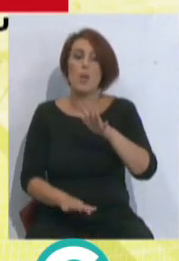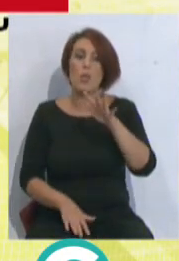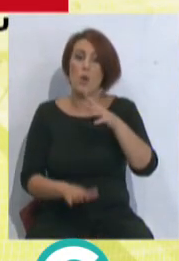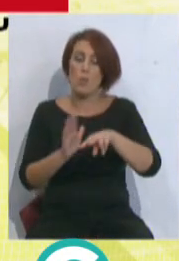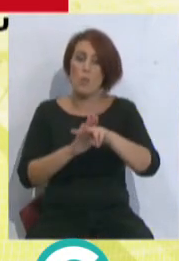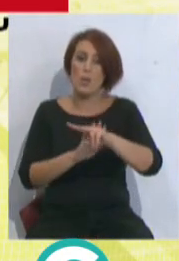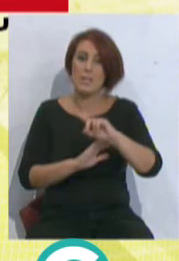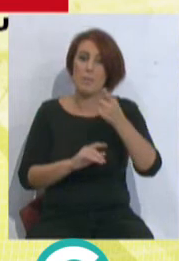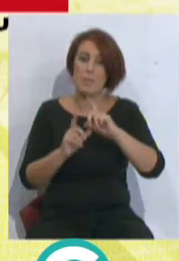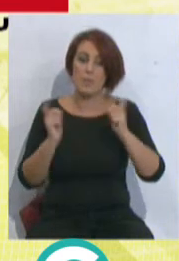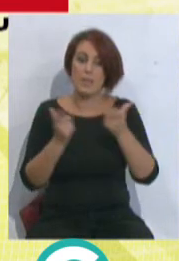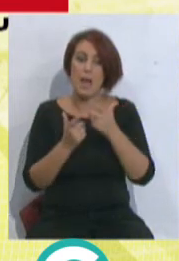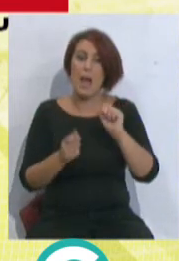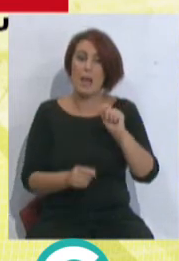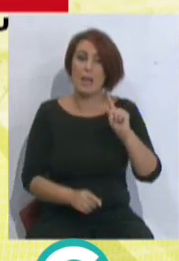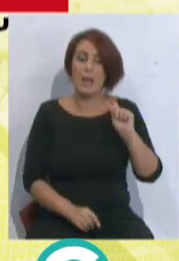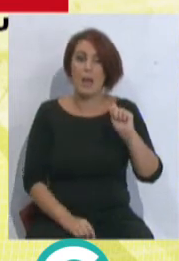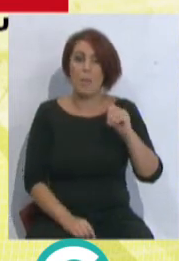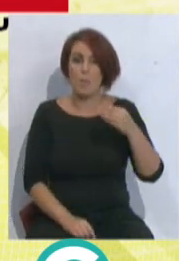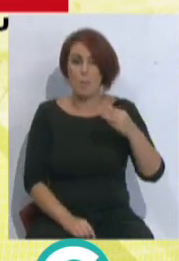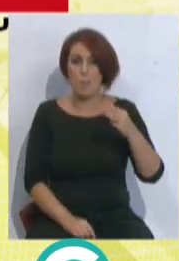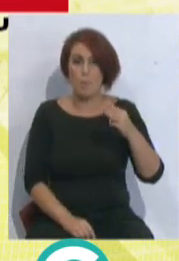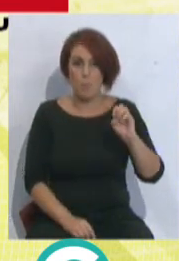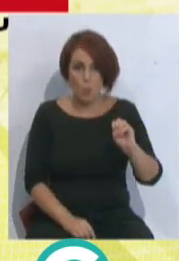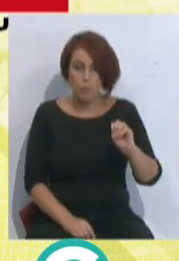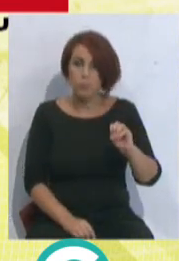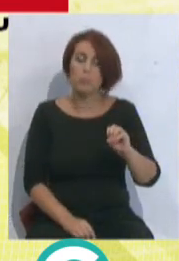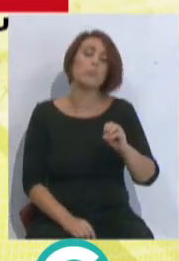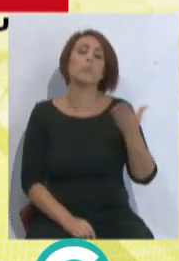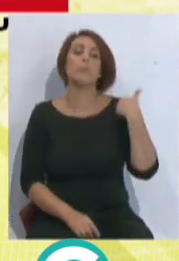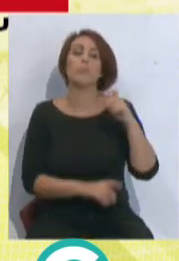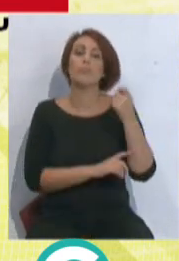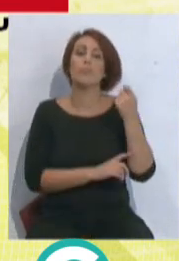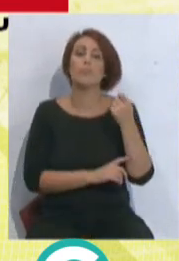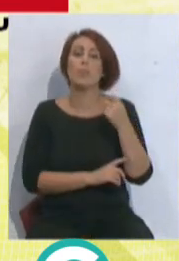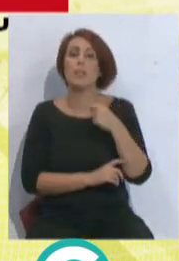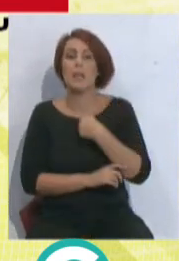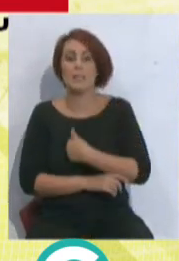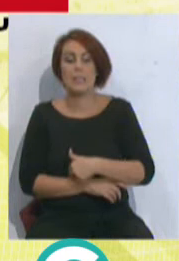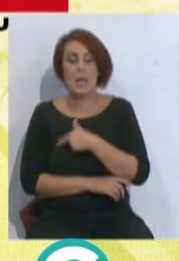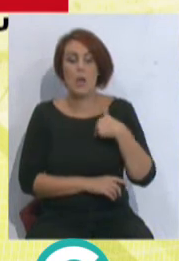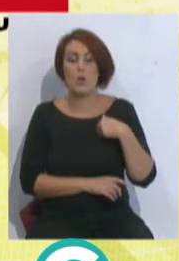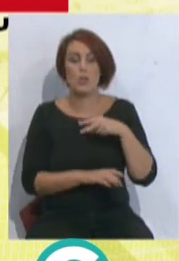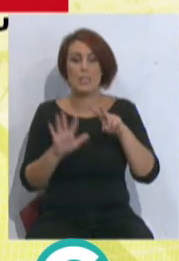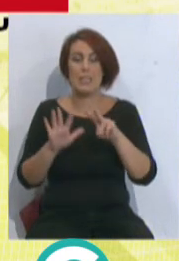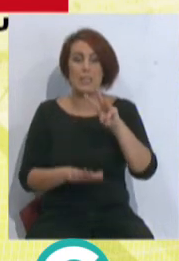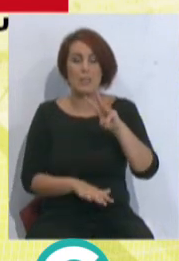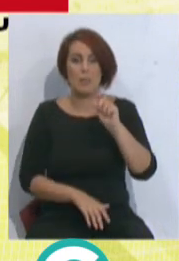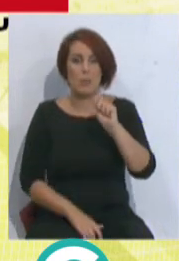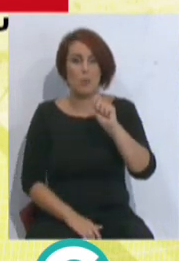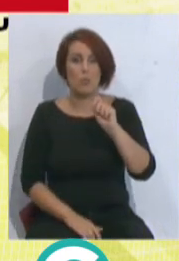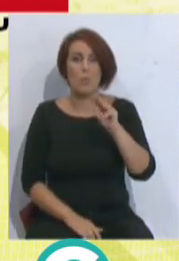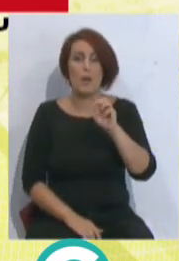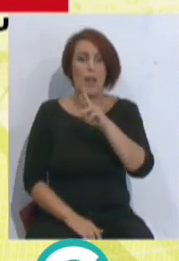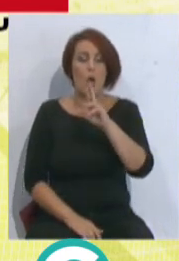ahí vemos a Capo, que ayer le ganaron a Zambia, el paraguayo Arzamendia, que jugó 73 minutos en el empate de